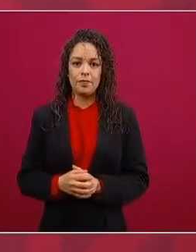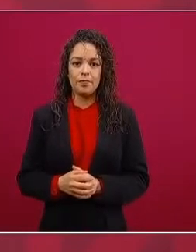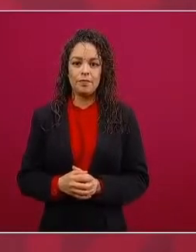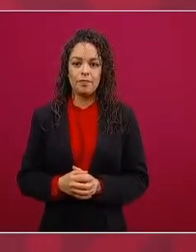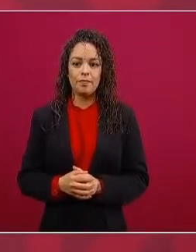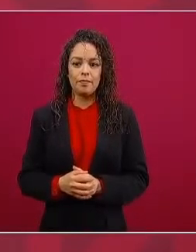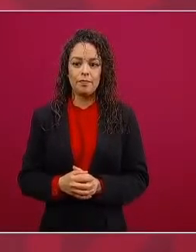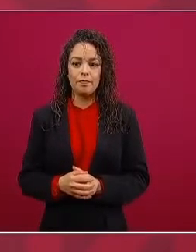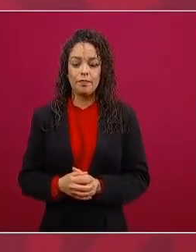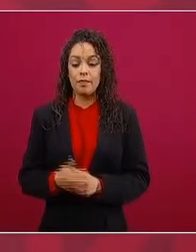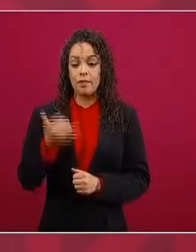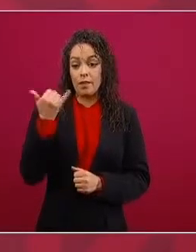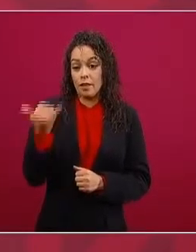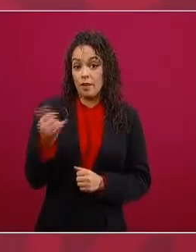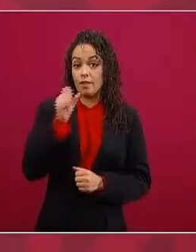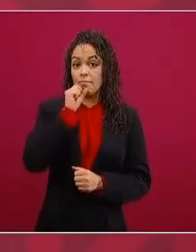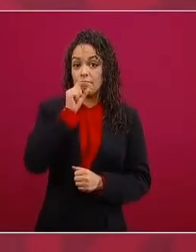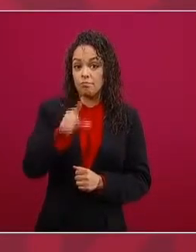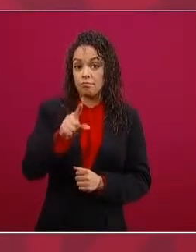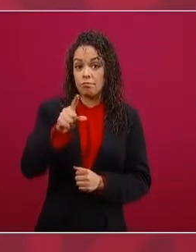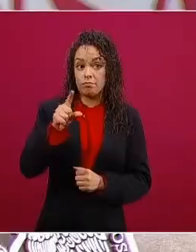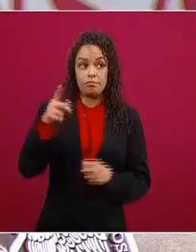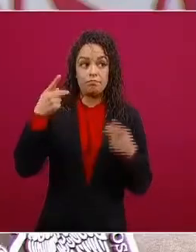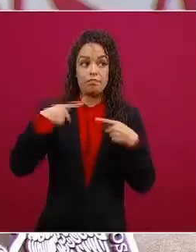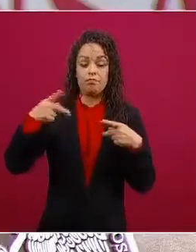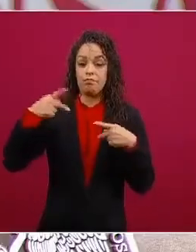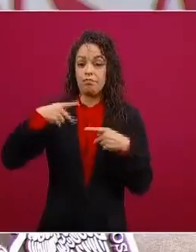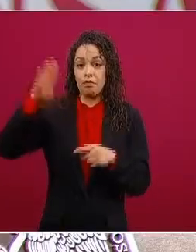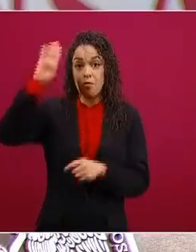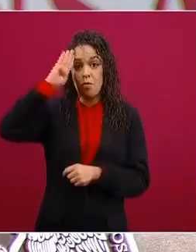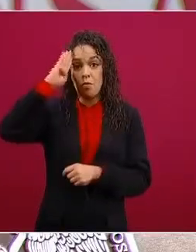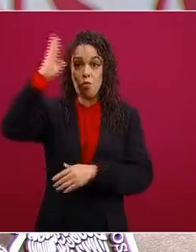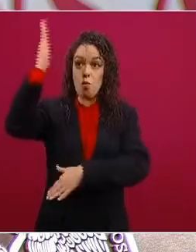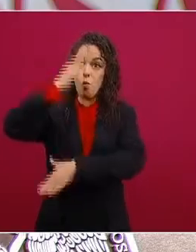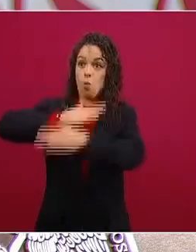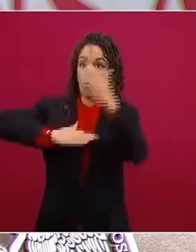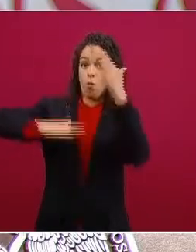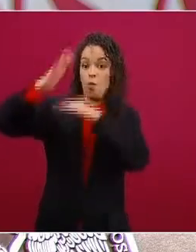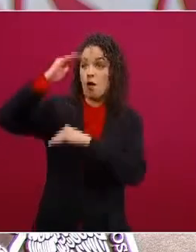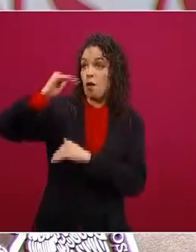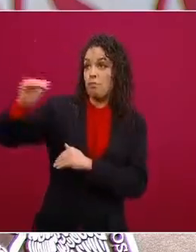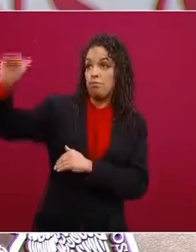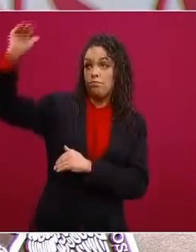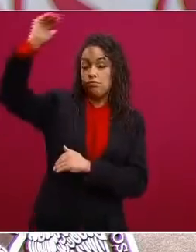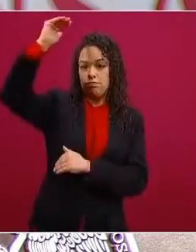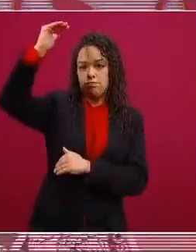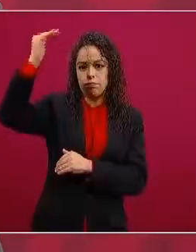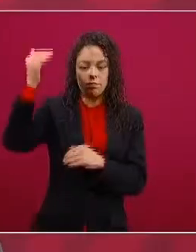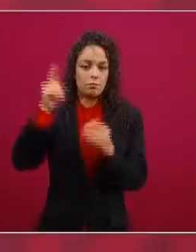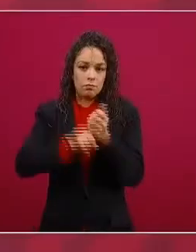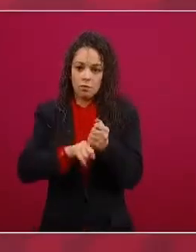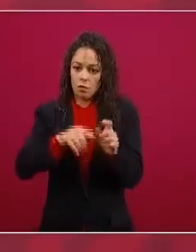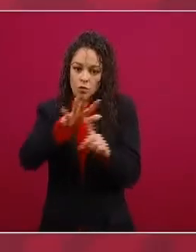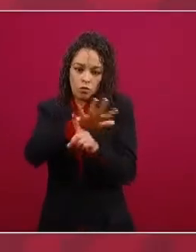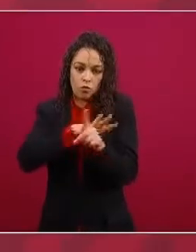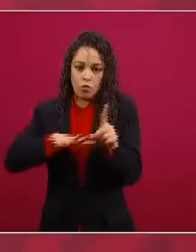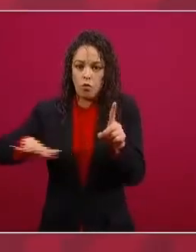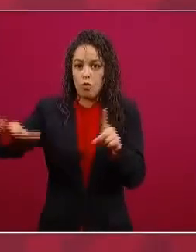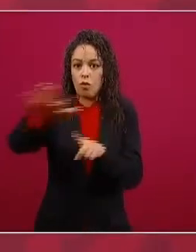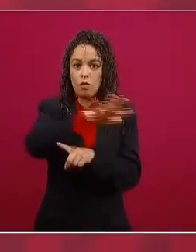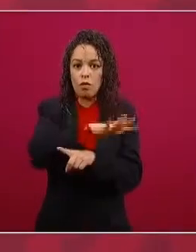potentado más exitoso todos pero no voy a estar nada más escuchando